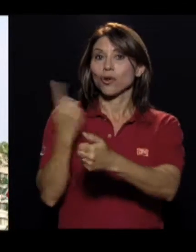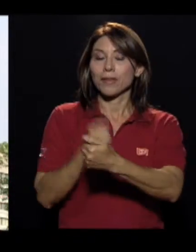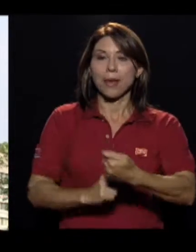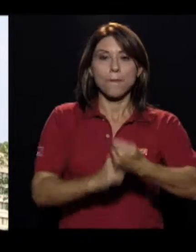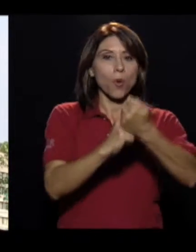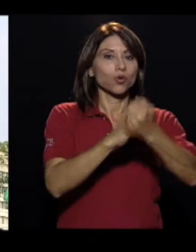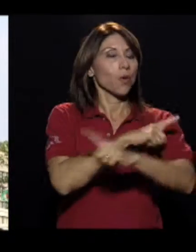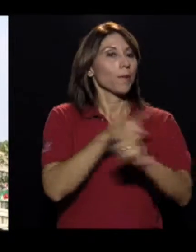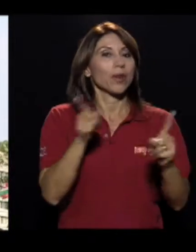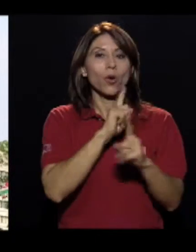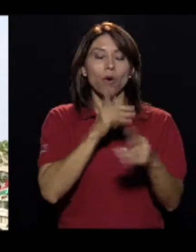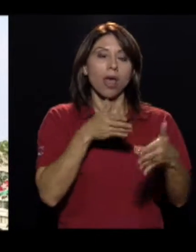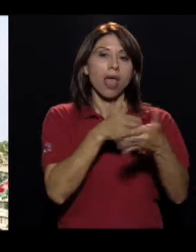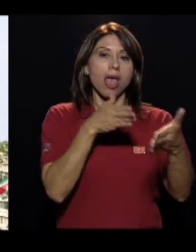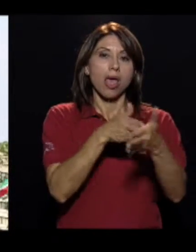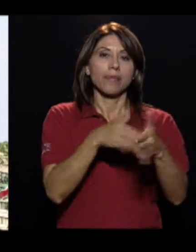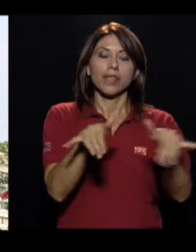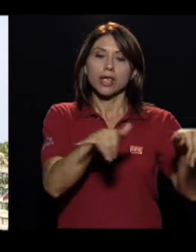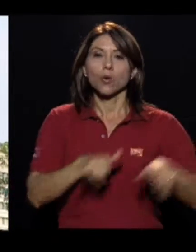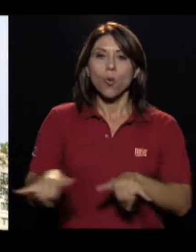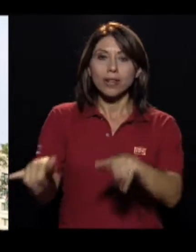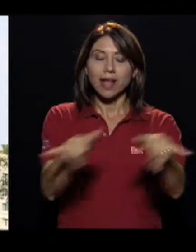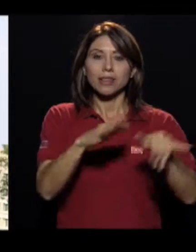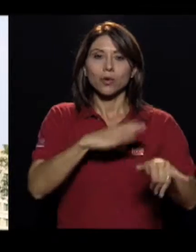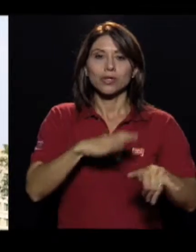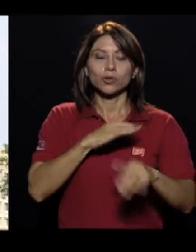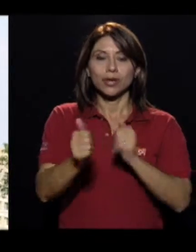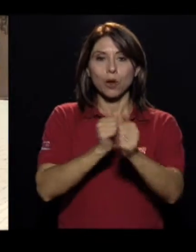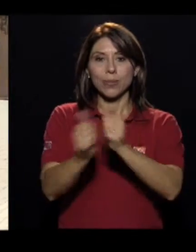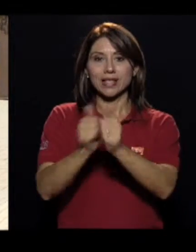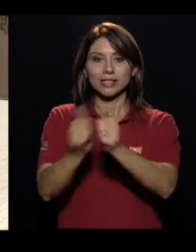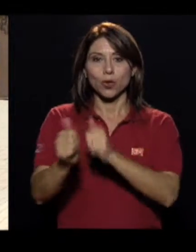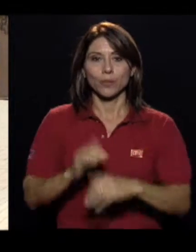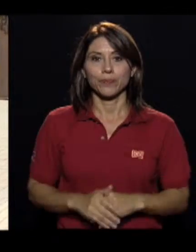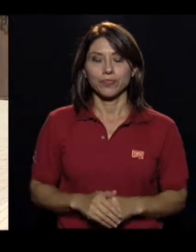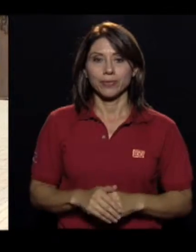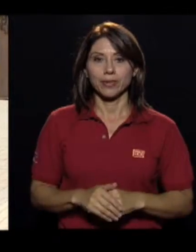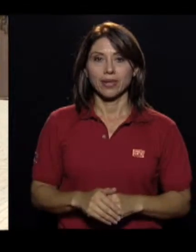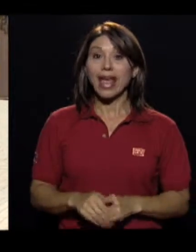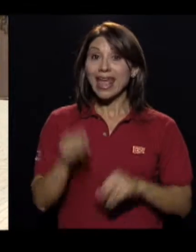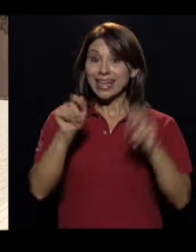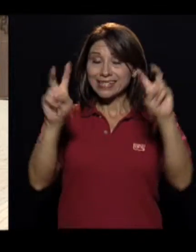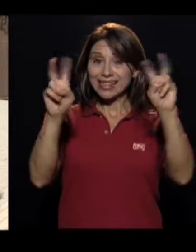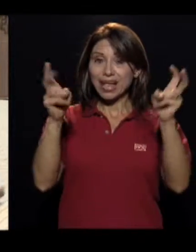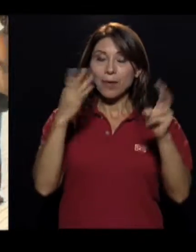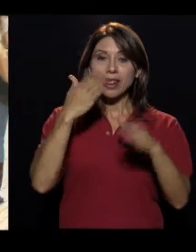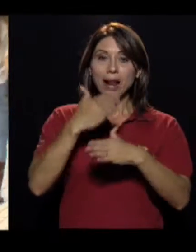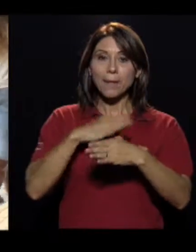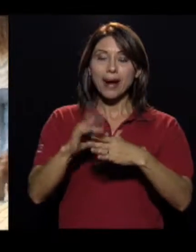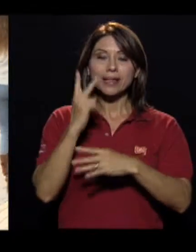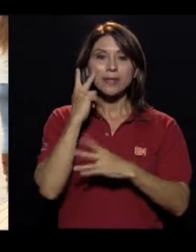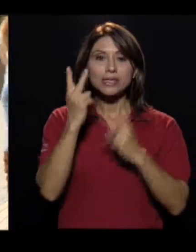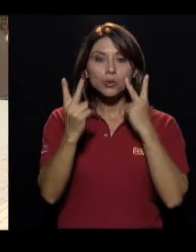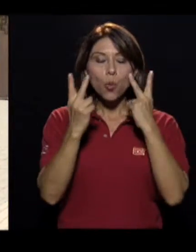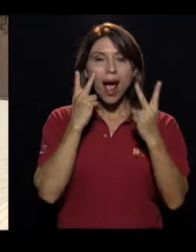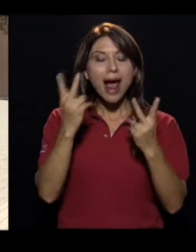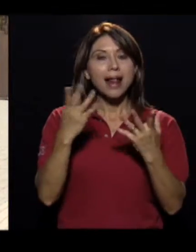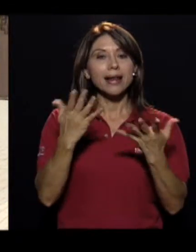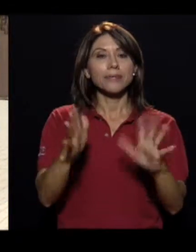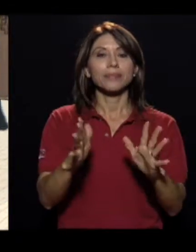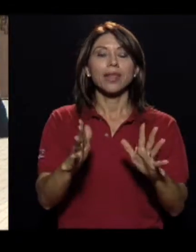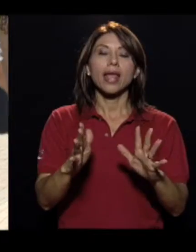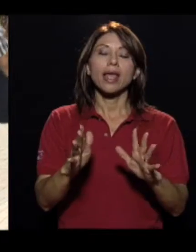y no perjudique la igualdad de condiciones en la competición. En este tema, digamos, de la parte visual, se